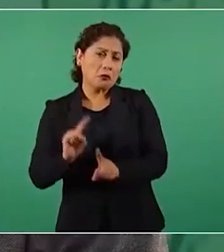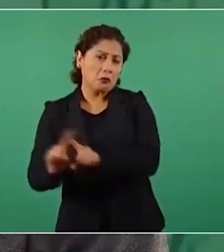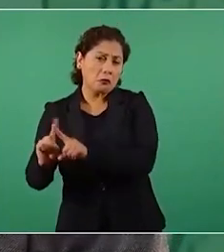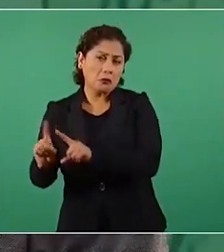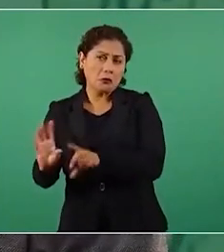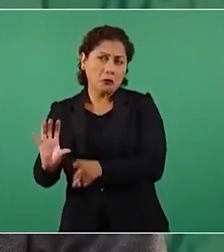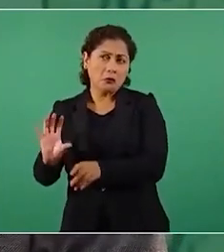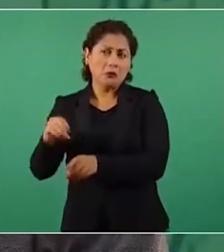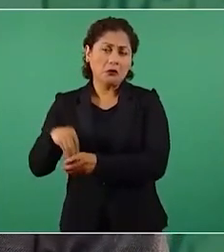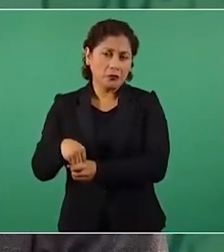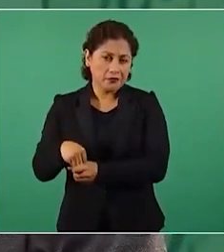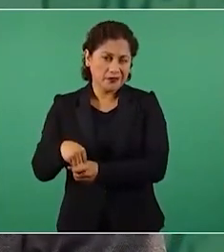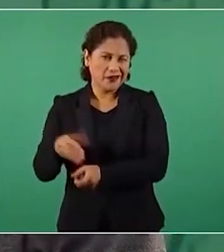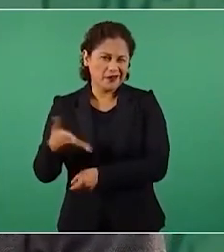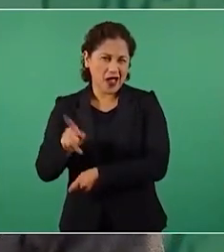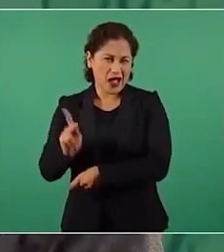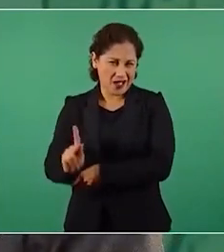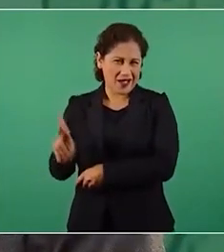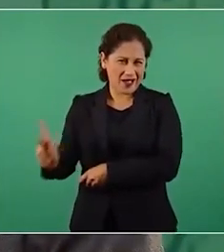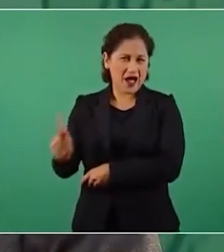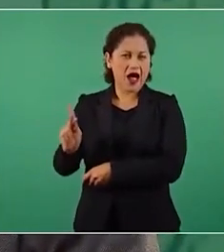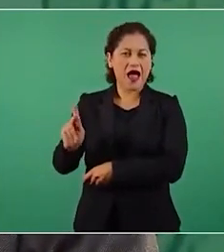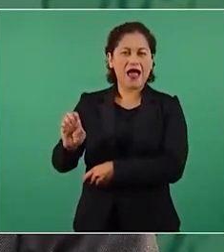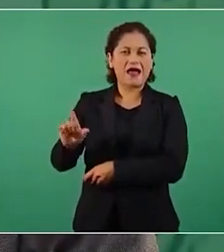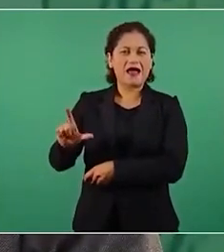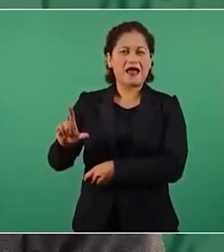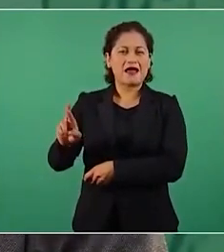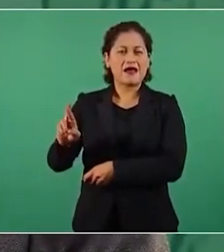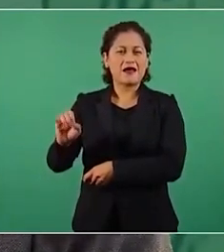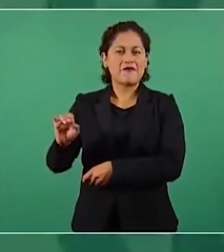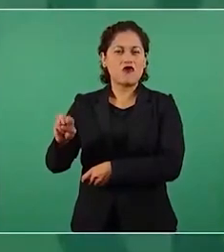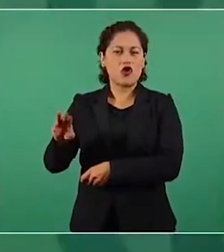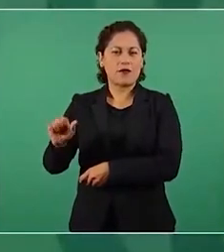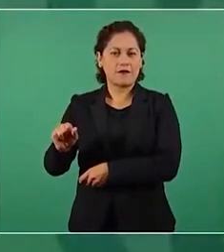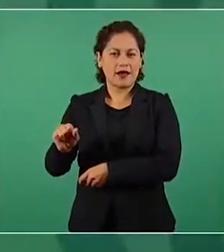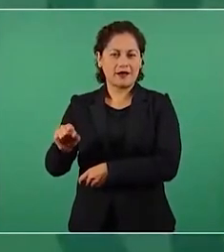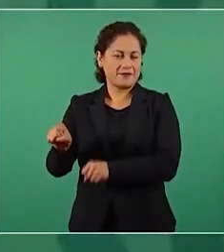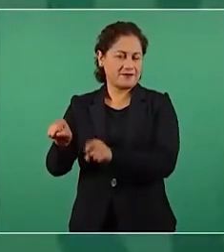que finge ser independiente